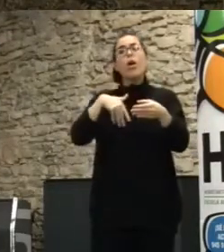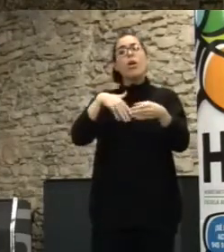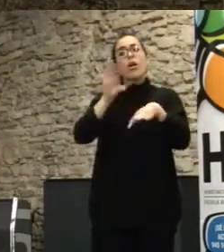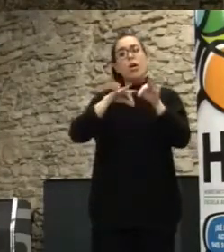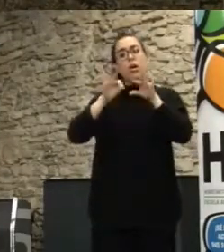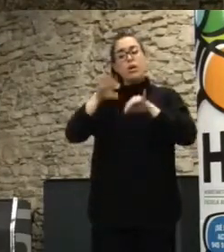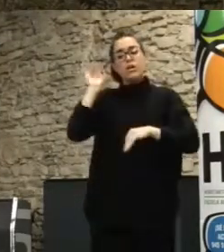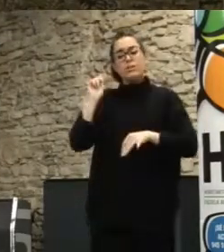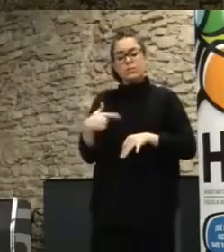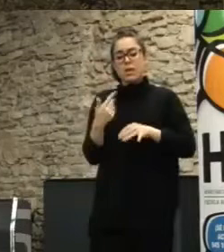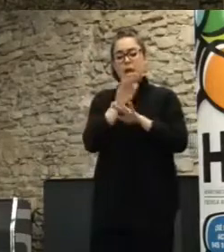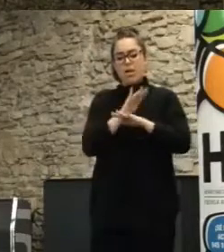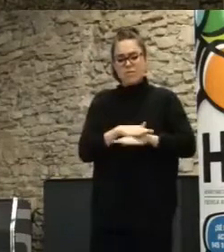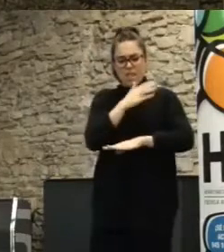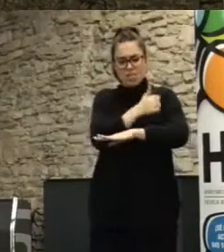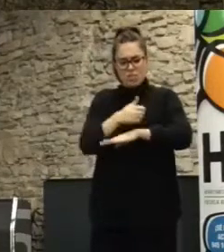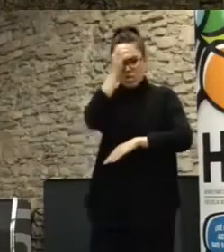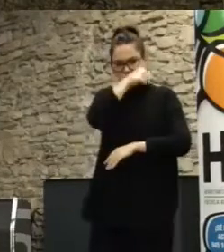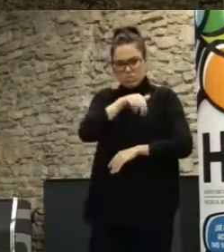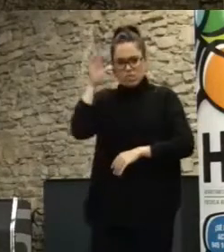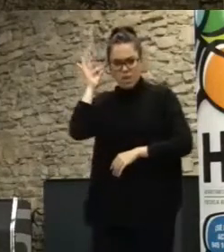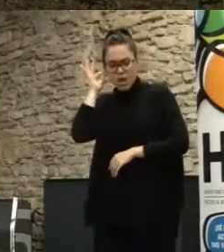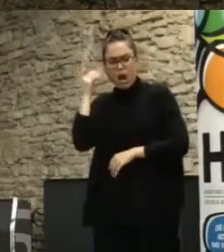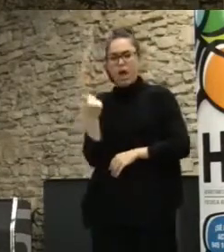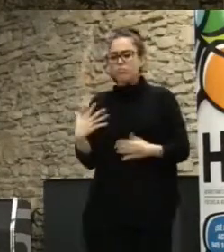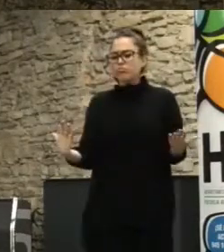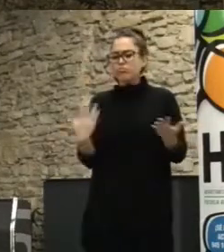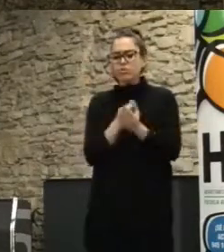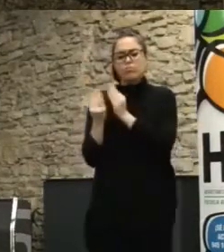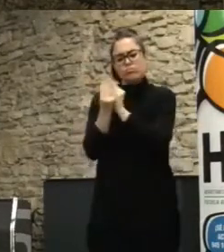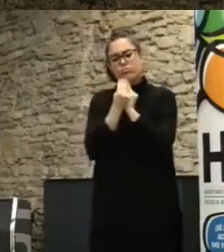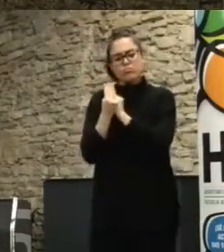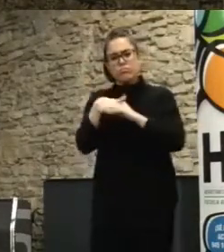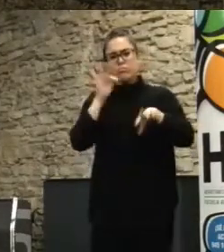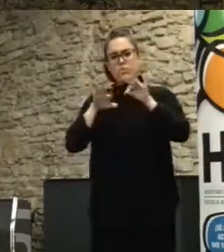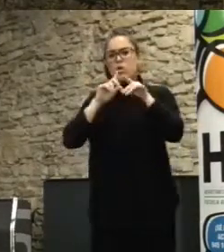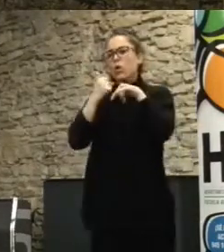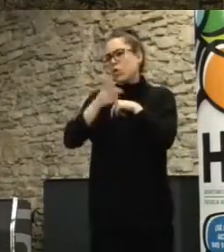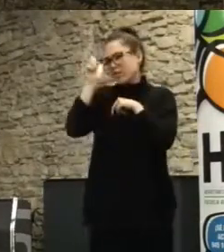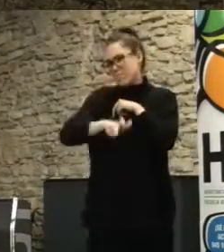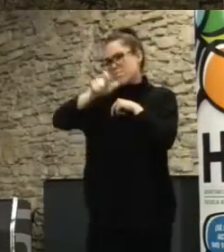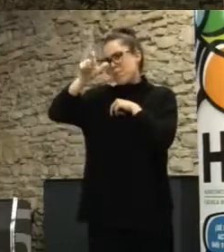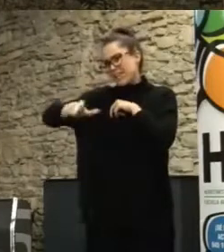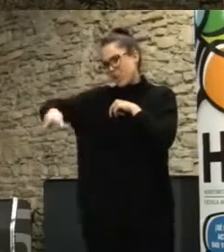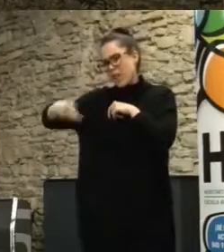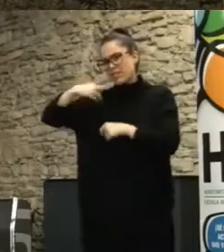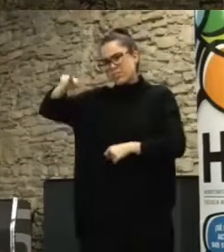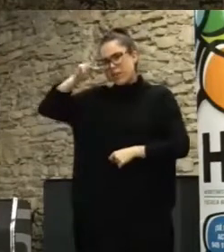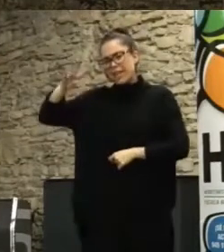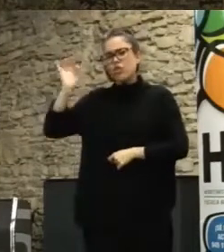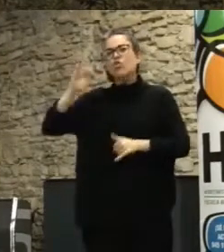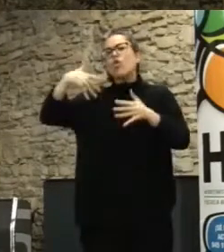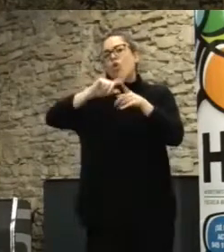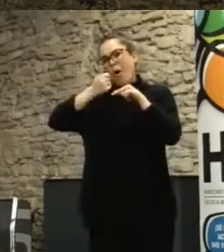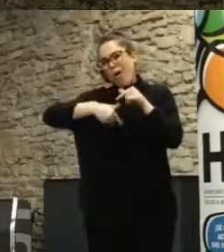montón de ciudadanos y ciudadanas conjuntamente. Luego, evidentemente, hay toda una serie de expertos, de filtros, es